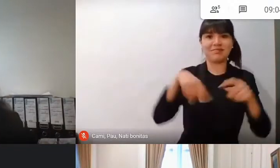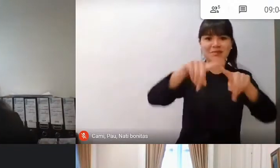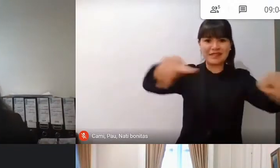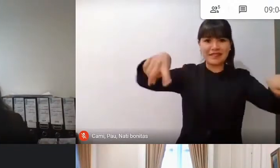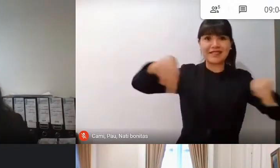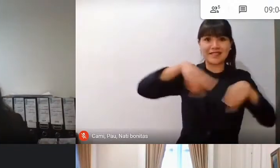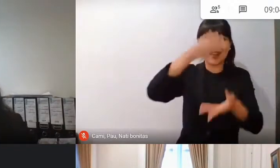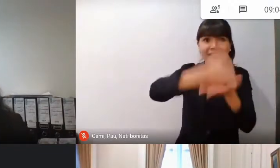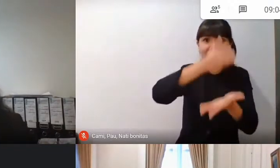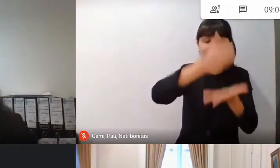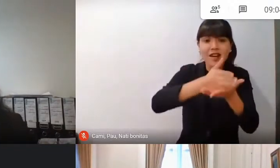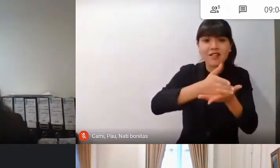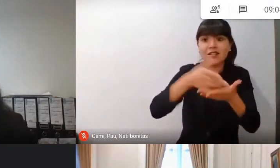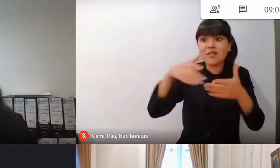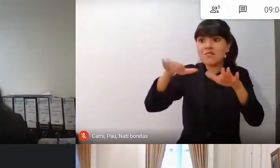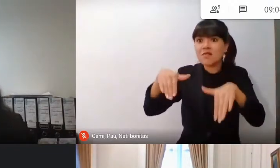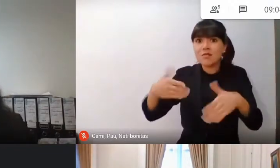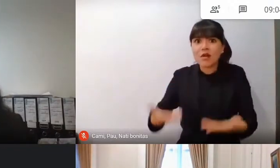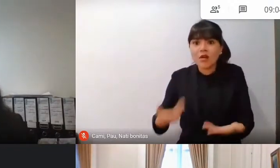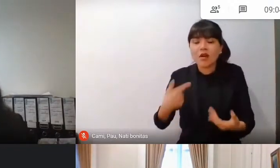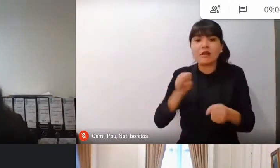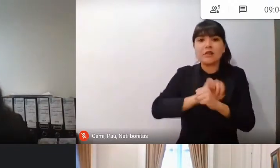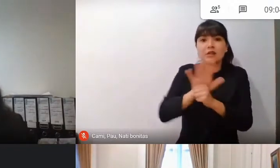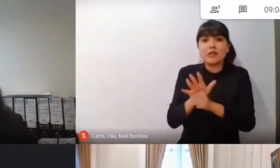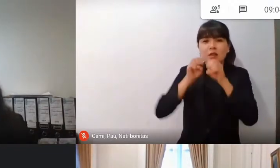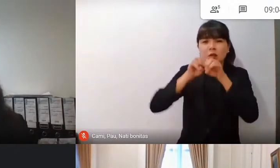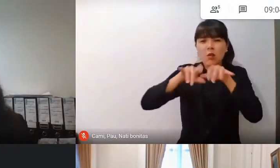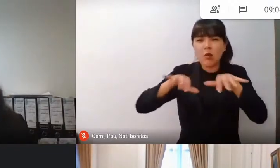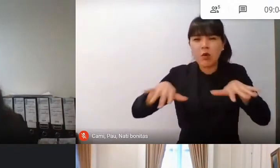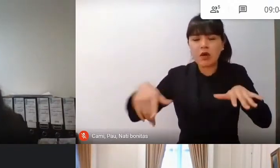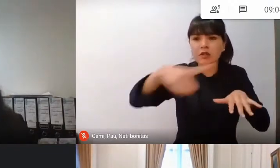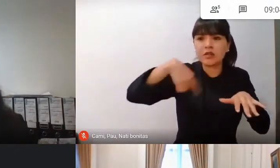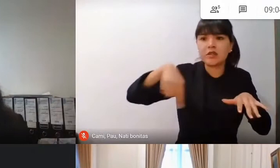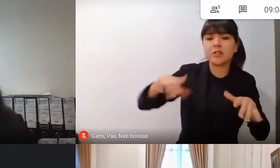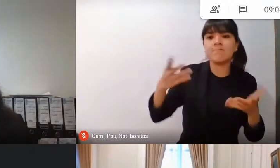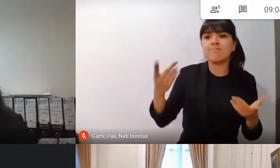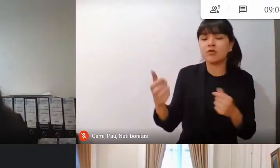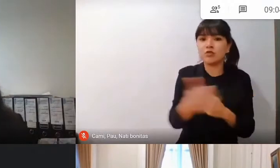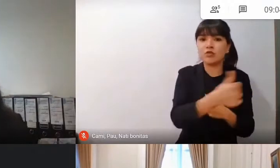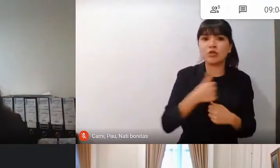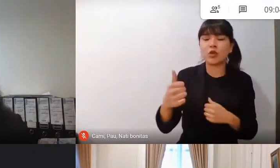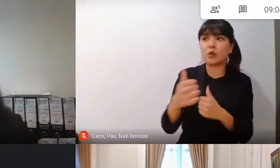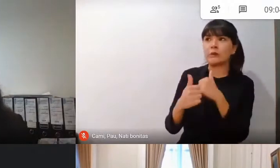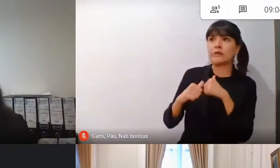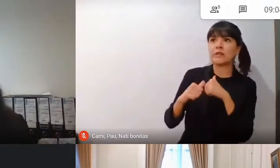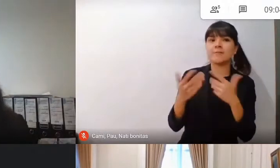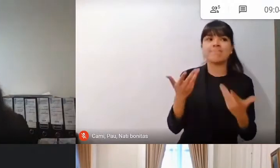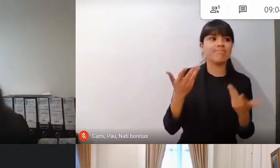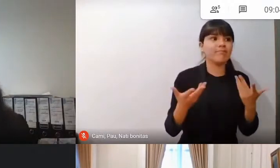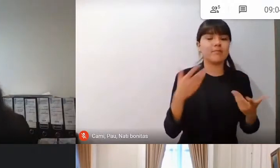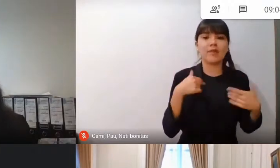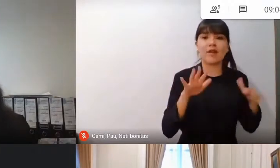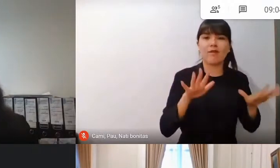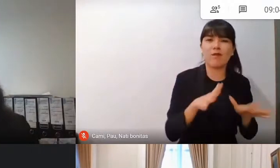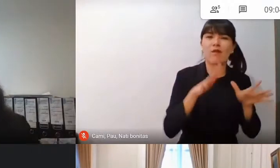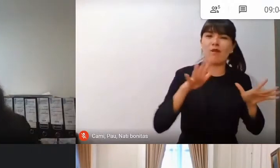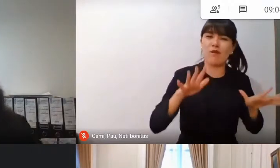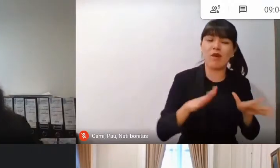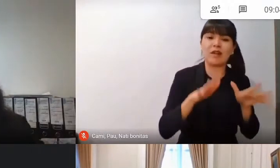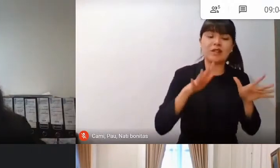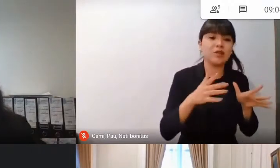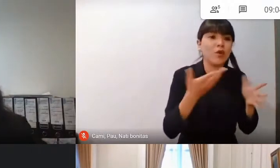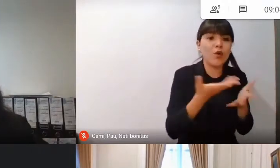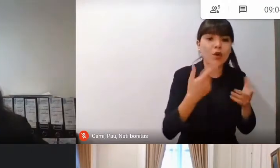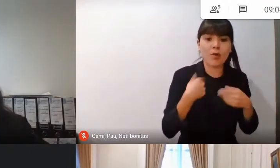ha sido con esta pandemia que nos ha llevado a todos a esforzarnos a dar educación de una